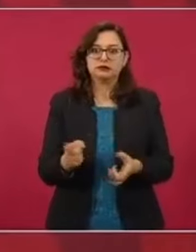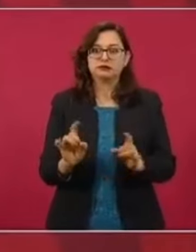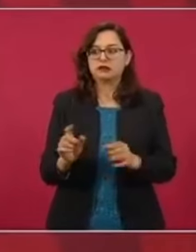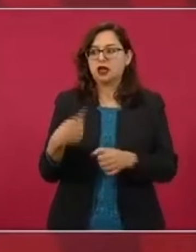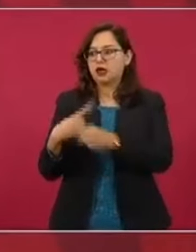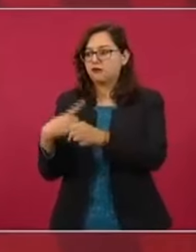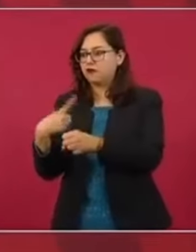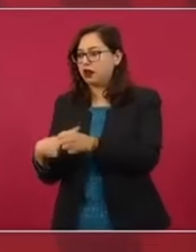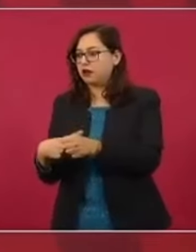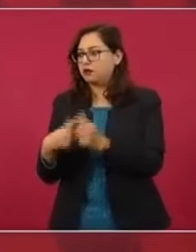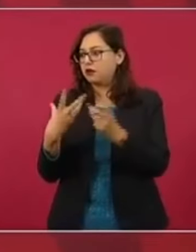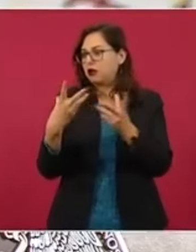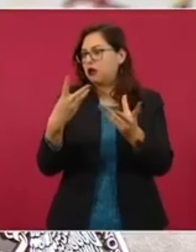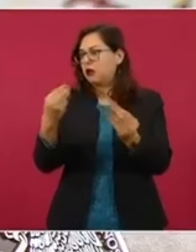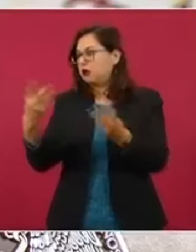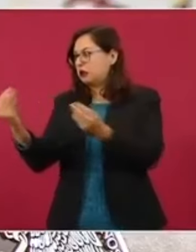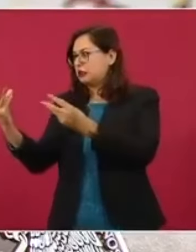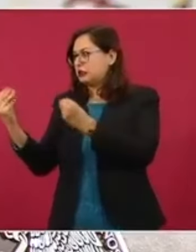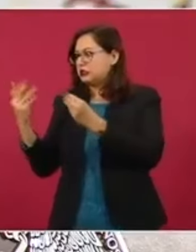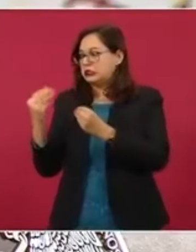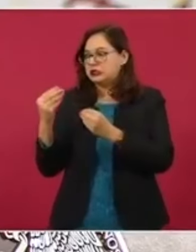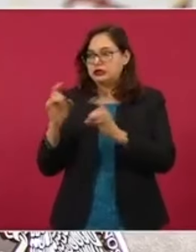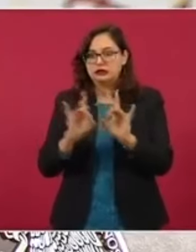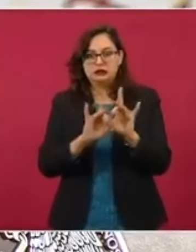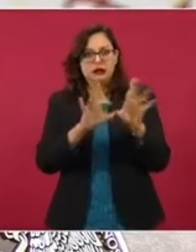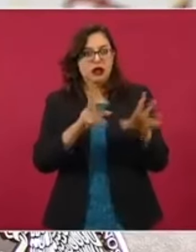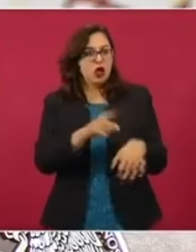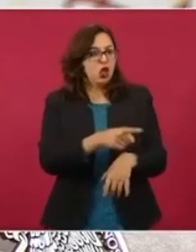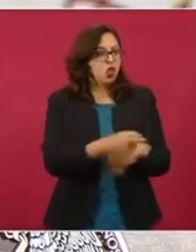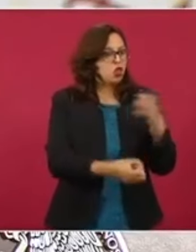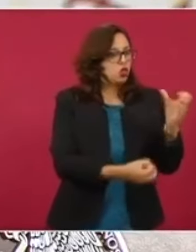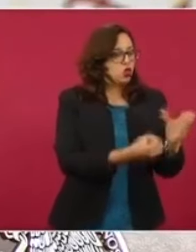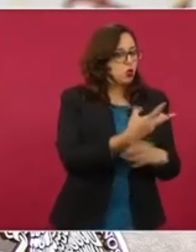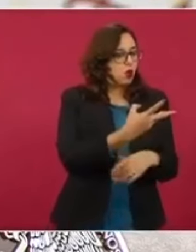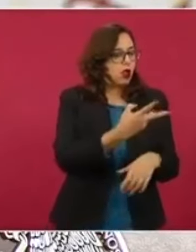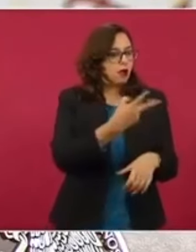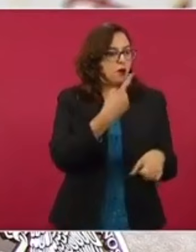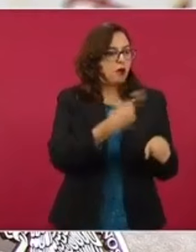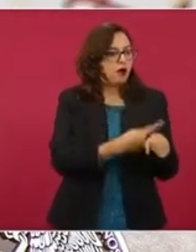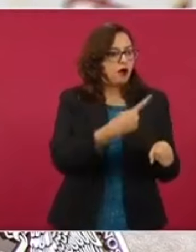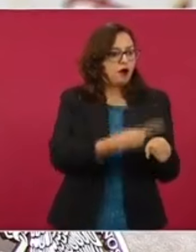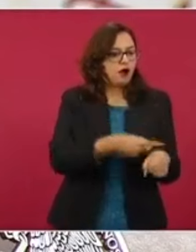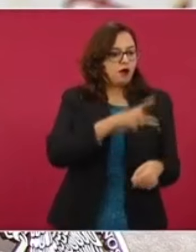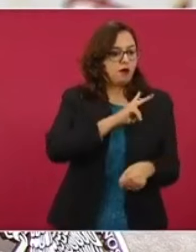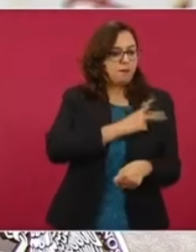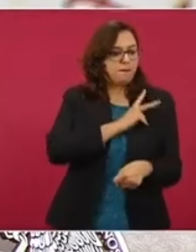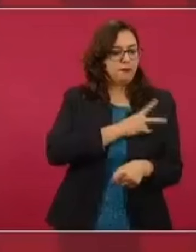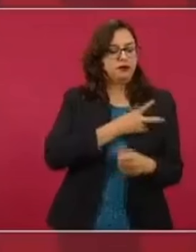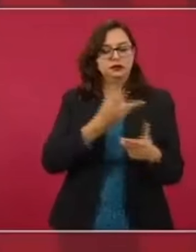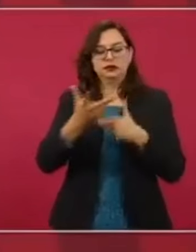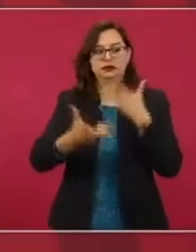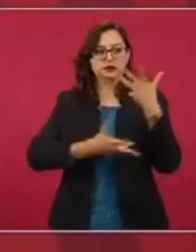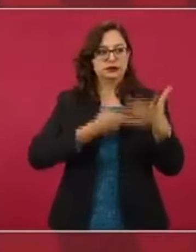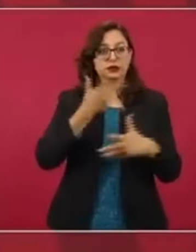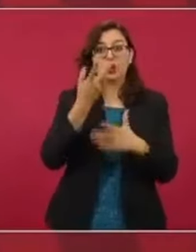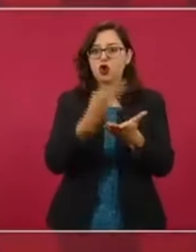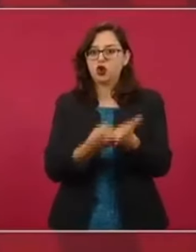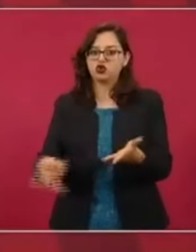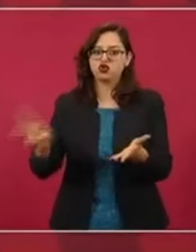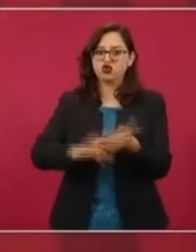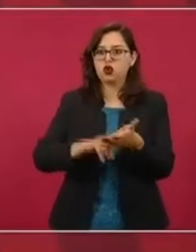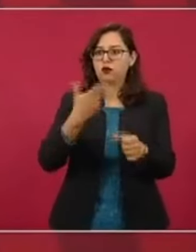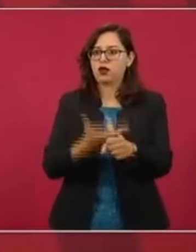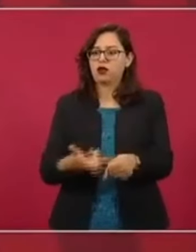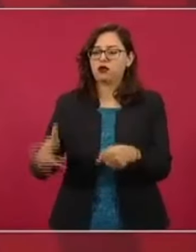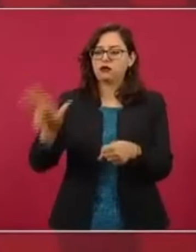un déficit de salud en cuanto a sus operadores, a los médicos, a todos